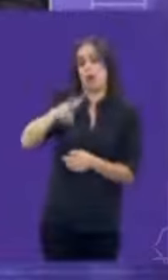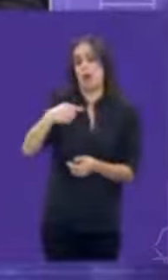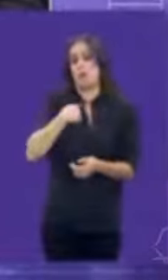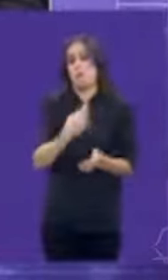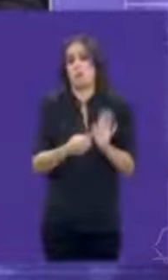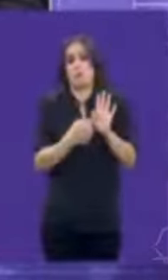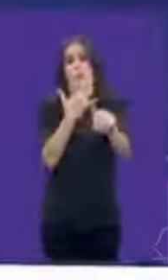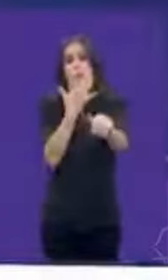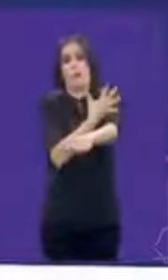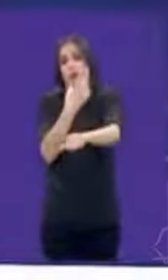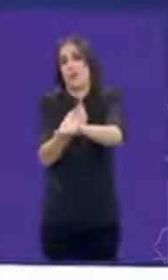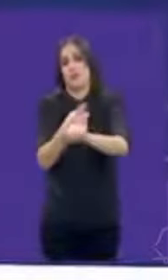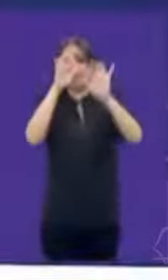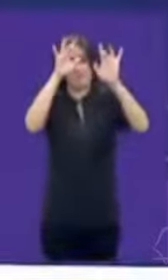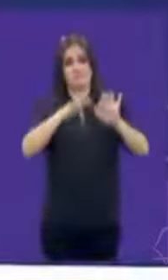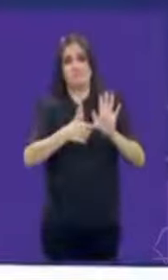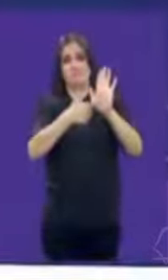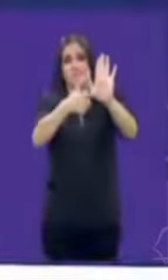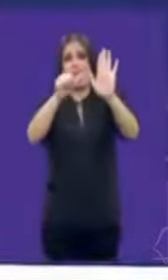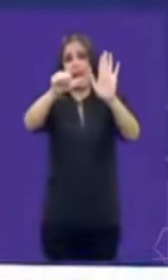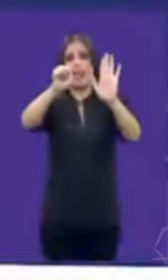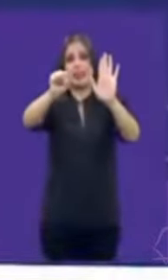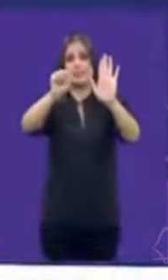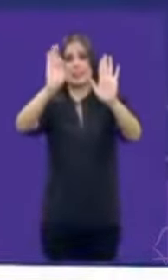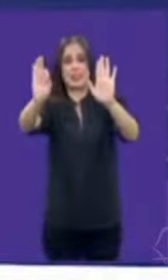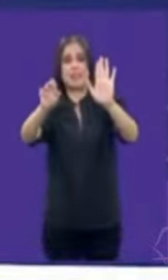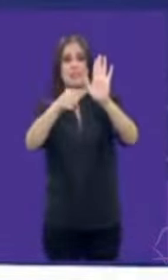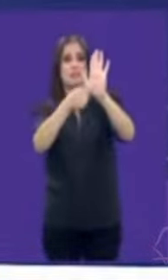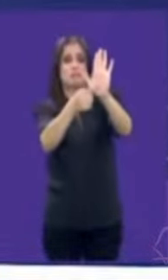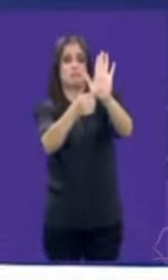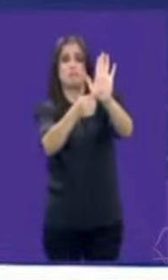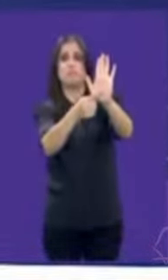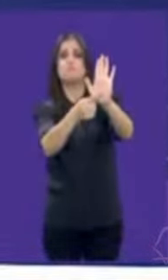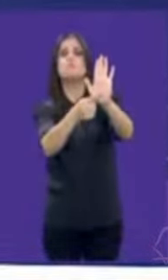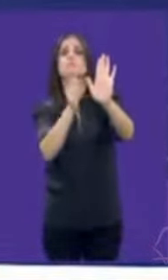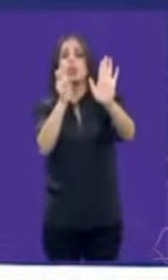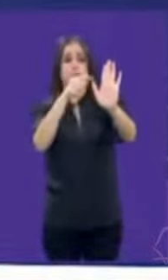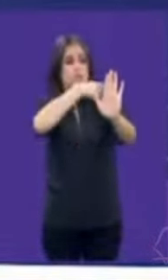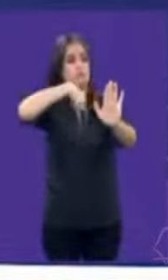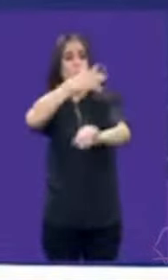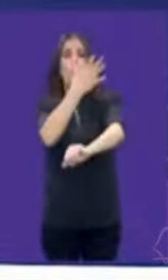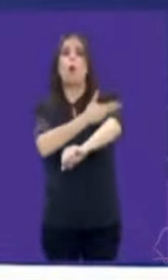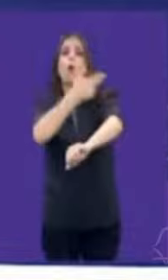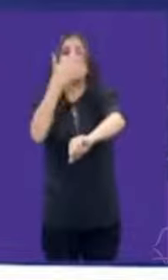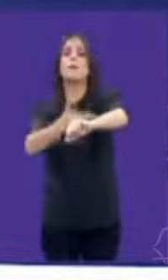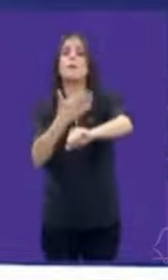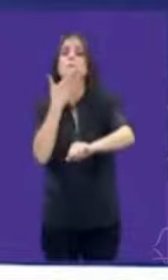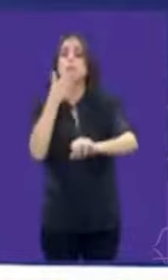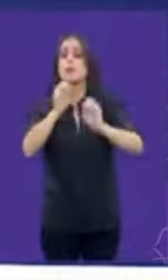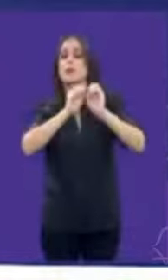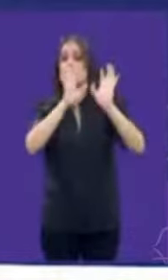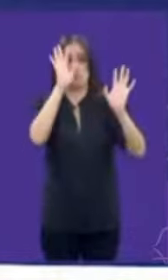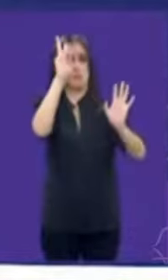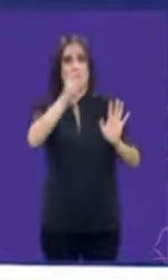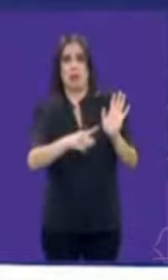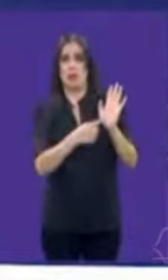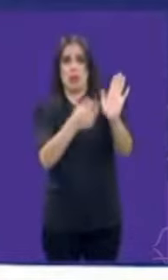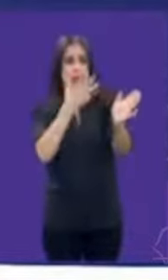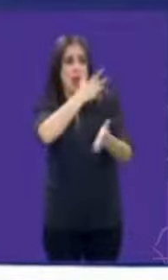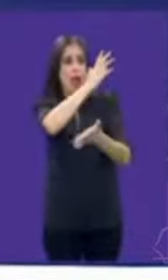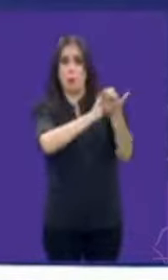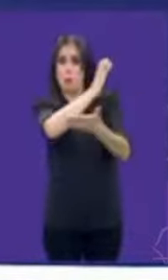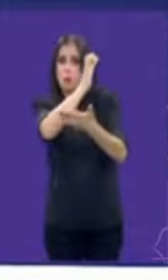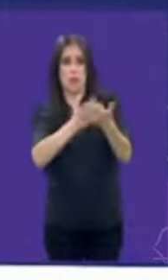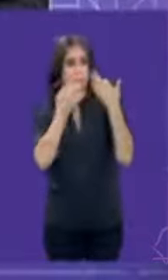aquí están los oficios de la Auditoría Superior de la Federación que dicen estamos bien, ahí están los contratos, precisamente